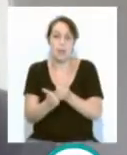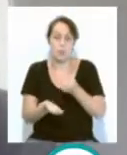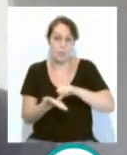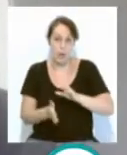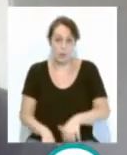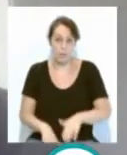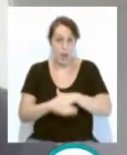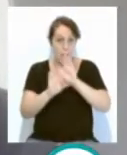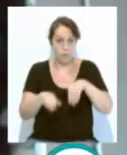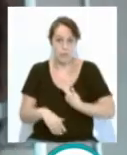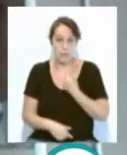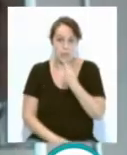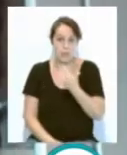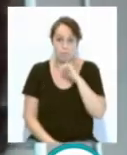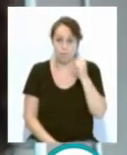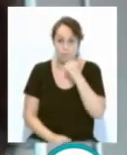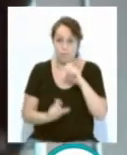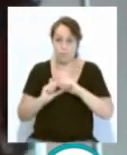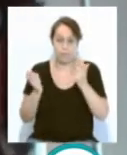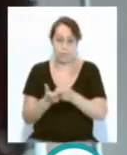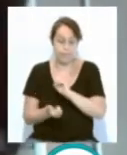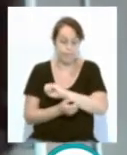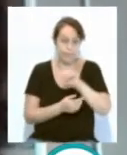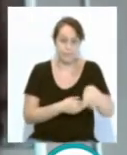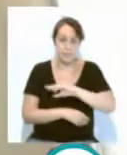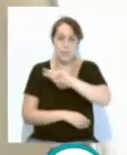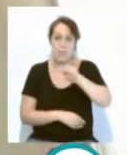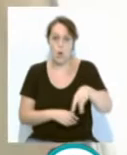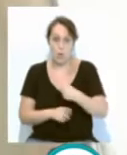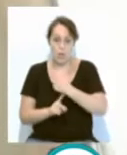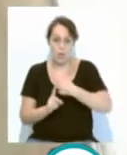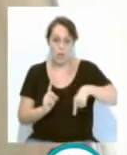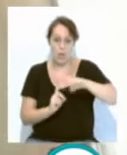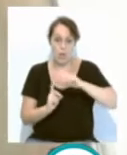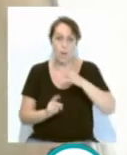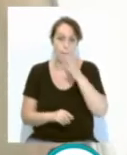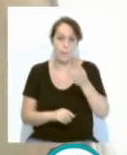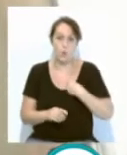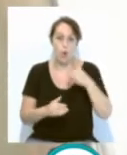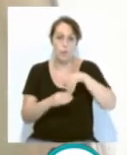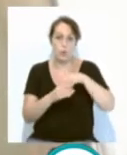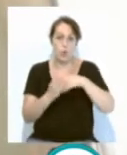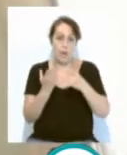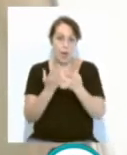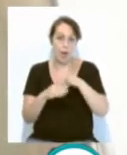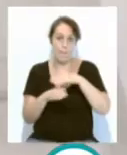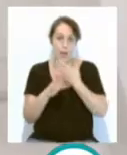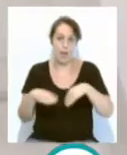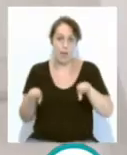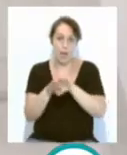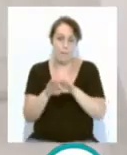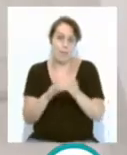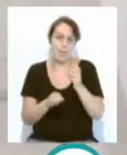Finalmente, se han desestimado las alegaciones en bloque y en segunda ronda al hacer valer el alcalde su voto de calidad para resolver el empate a 13,